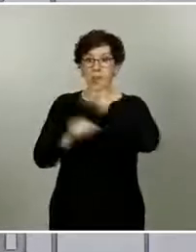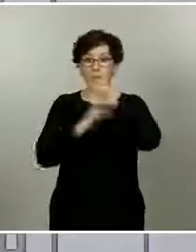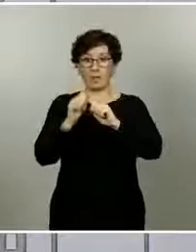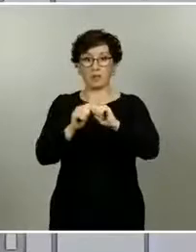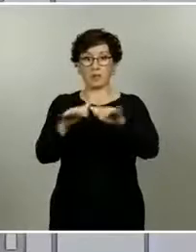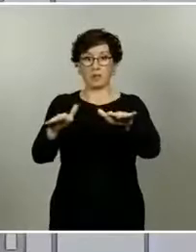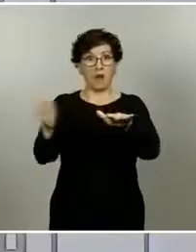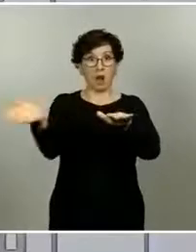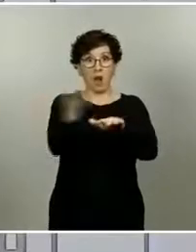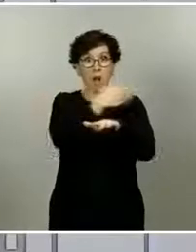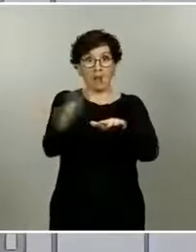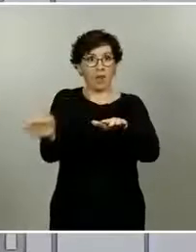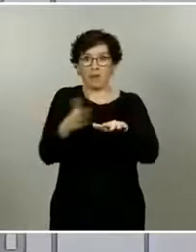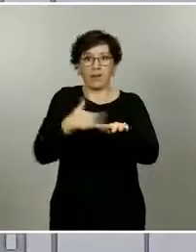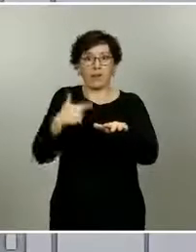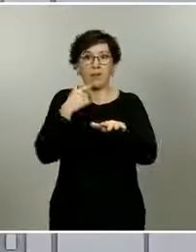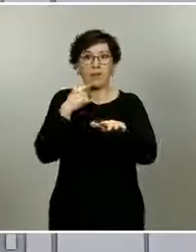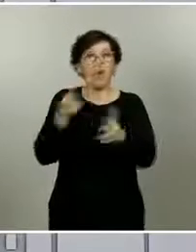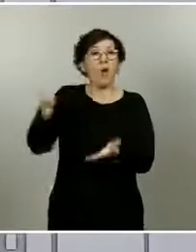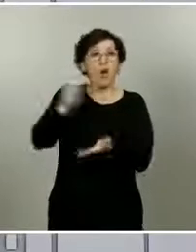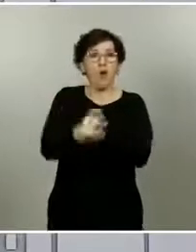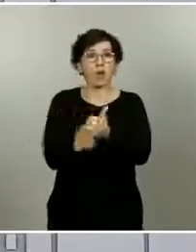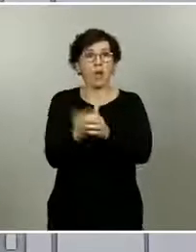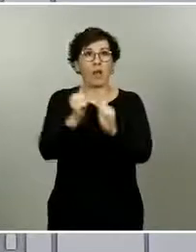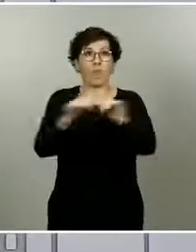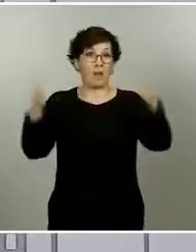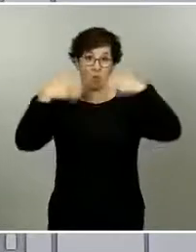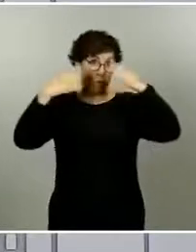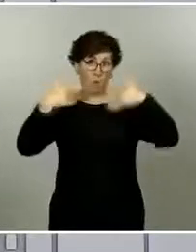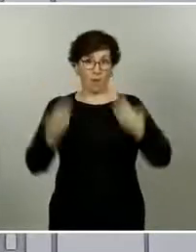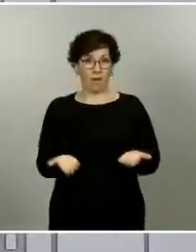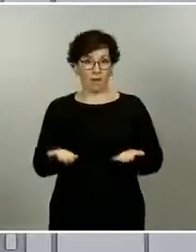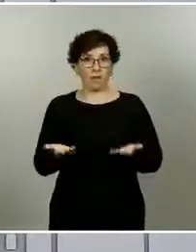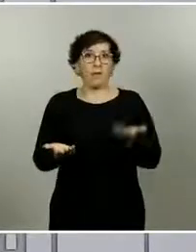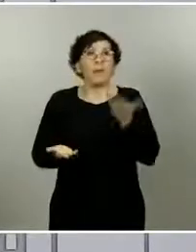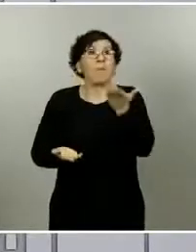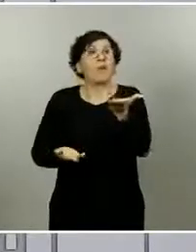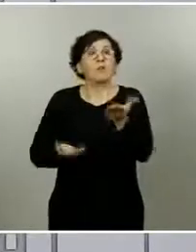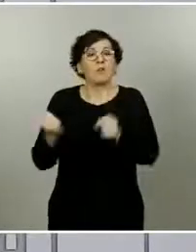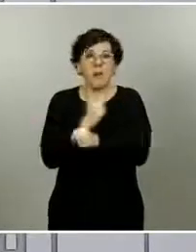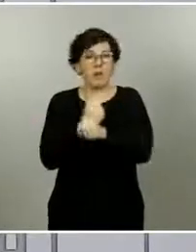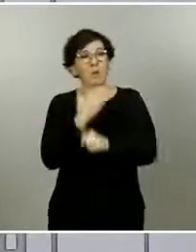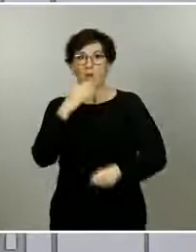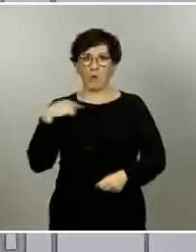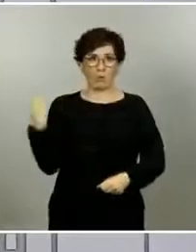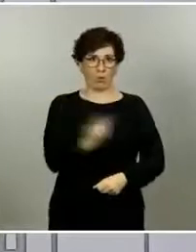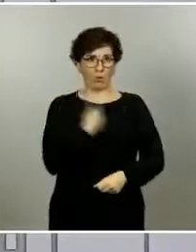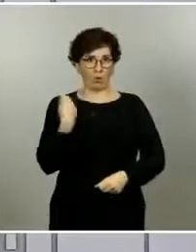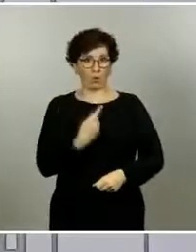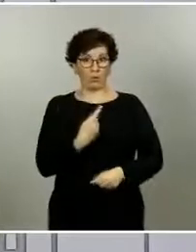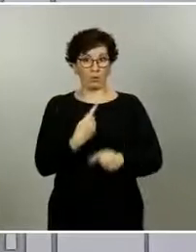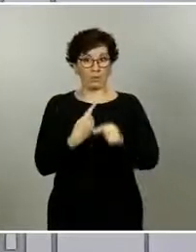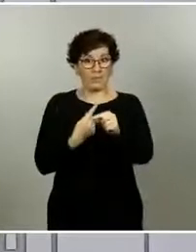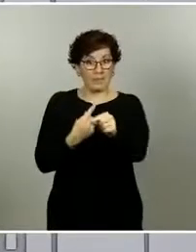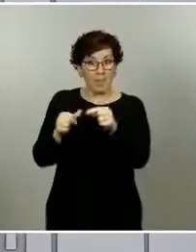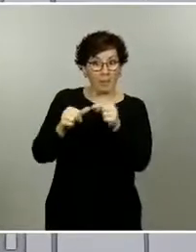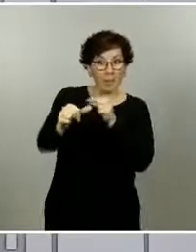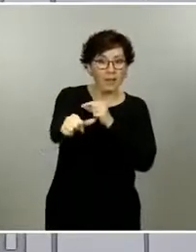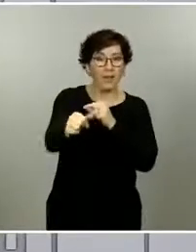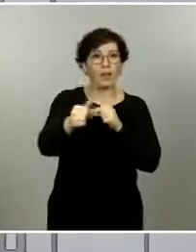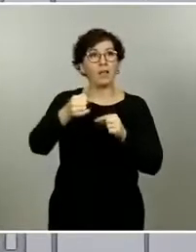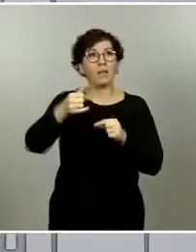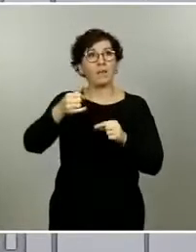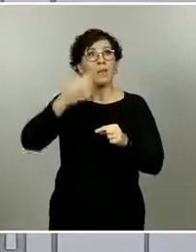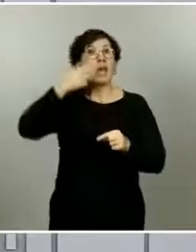del virus, no tendría por qué haber repuntes. Pero eso depende de todos. A partir de ese momento, el riesgo estaría